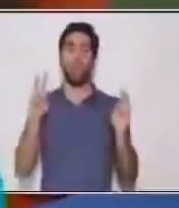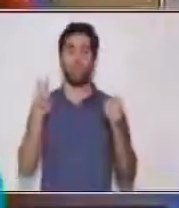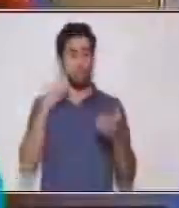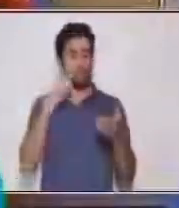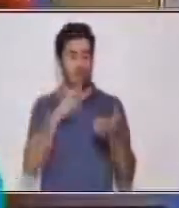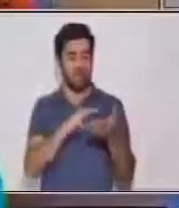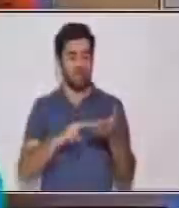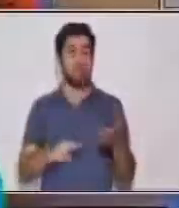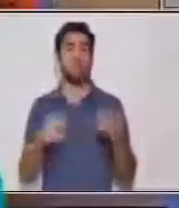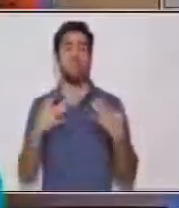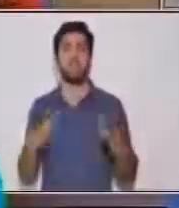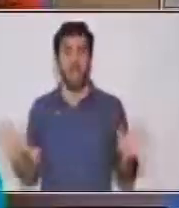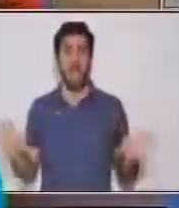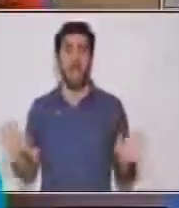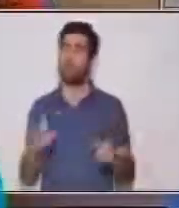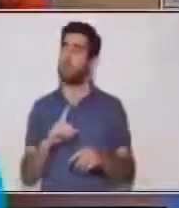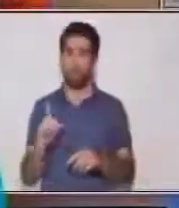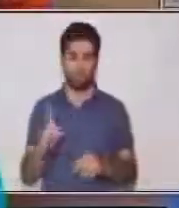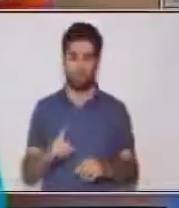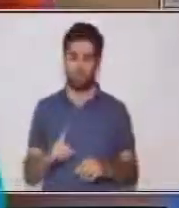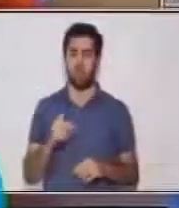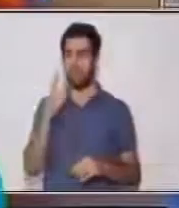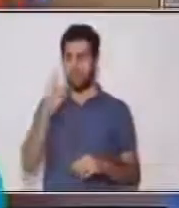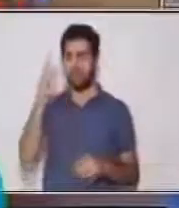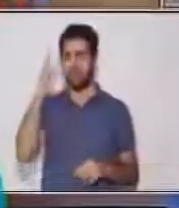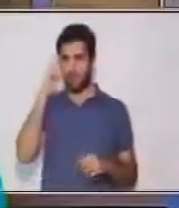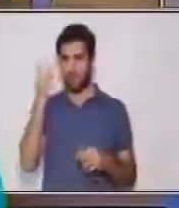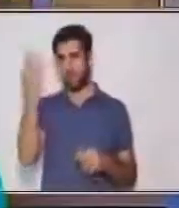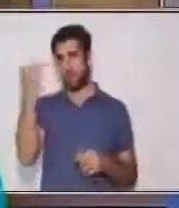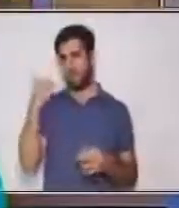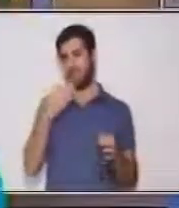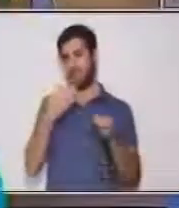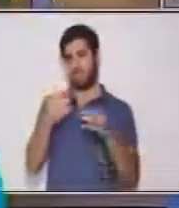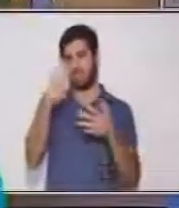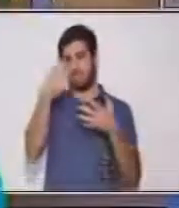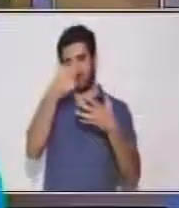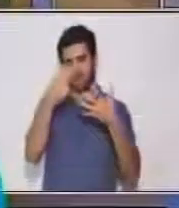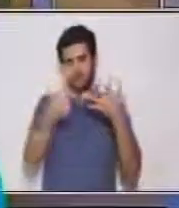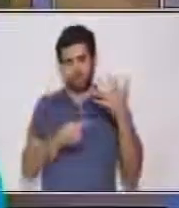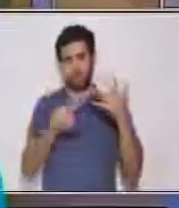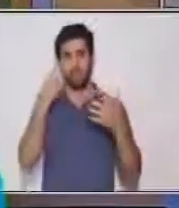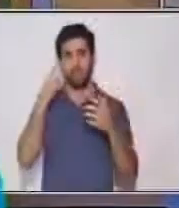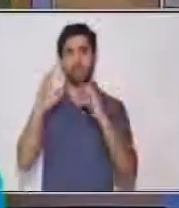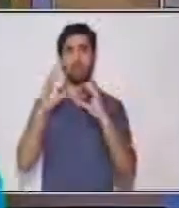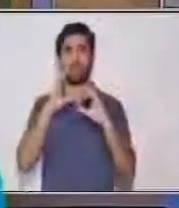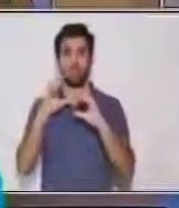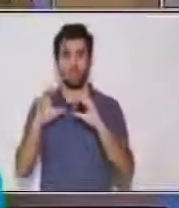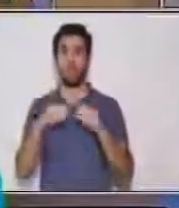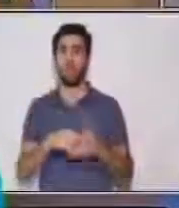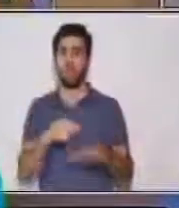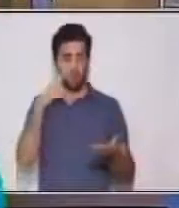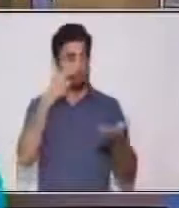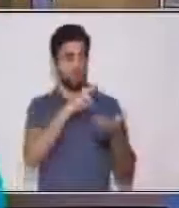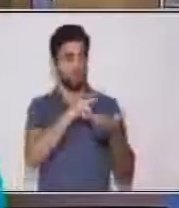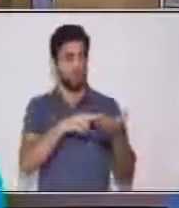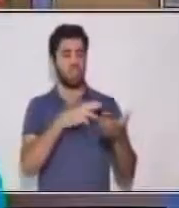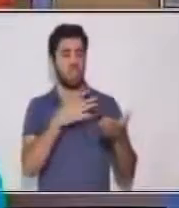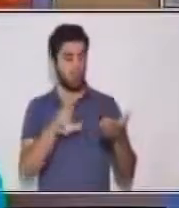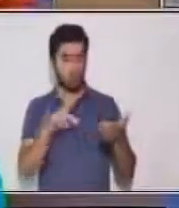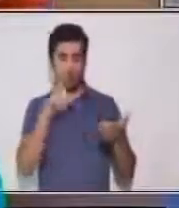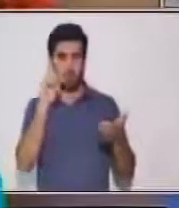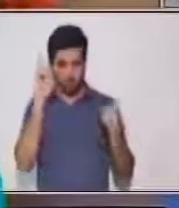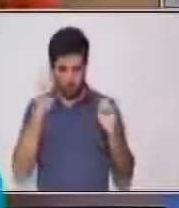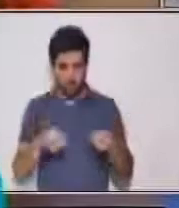¿Se recuerdan de los elementos de la comunicación? Muy bien. Los códigos no solo es de cifrar códigos, es de comprender lo que estoy